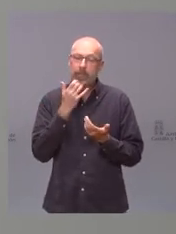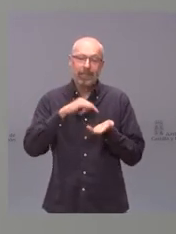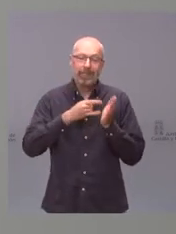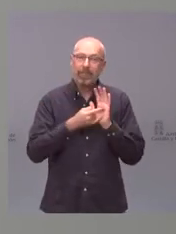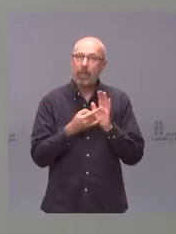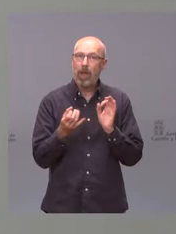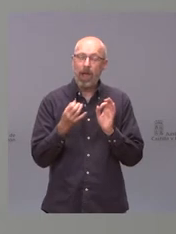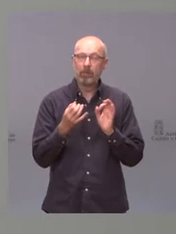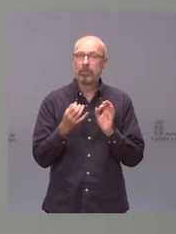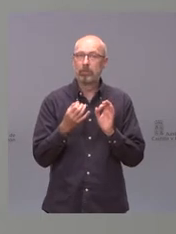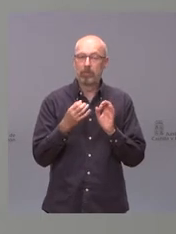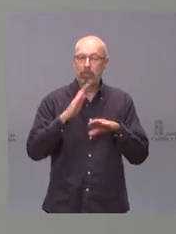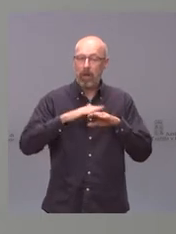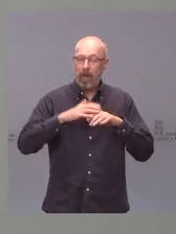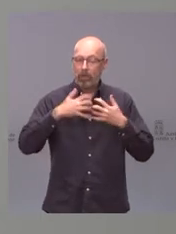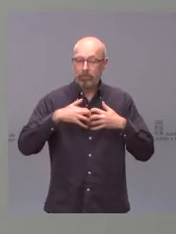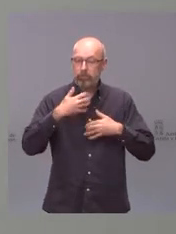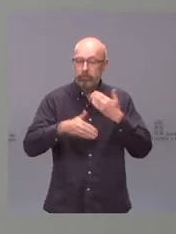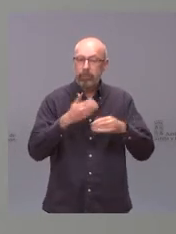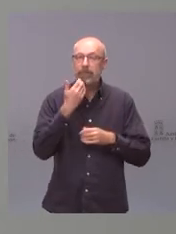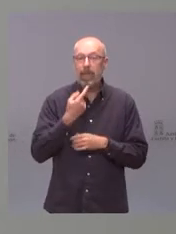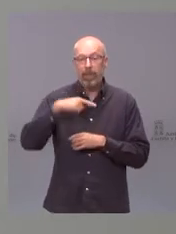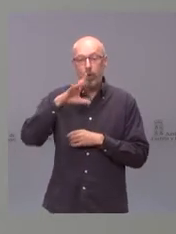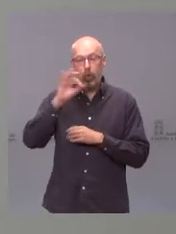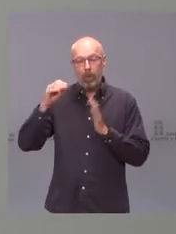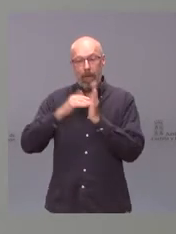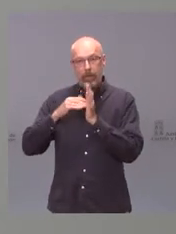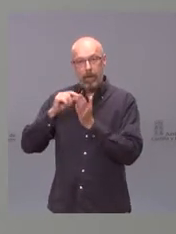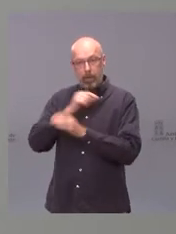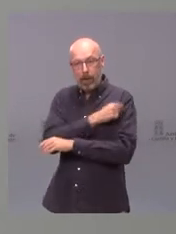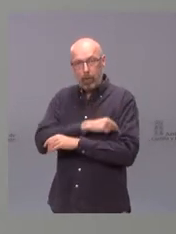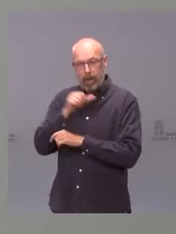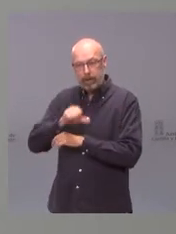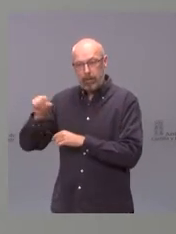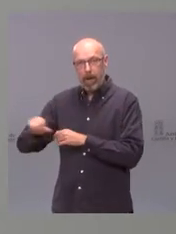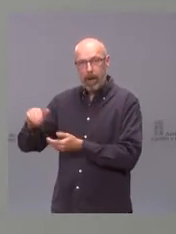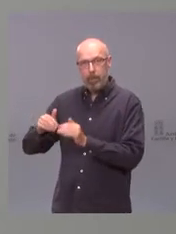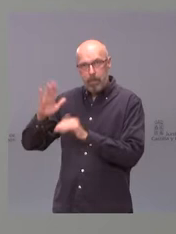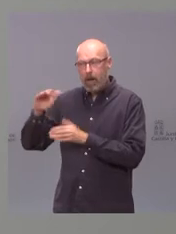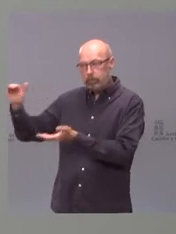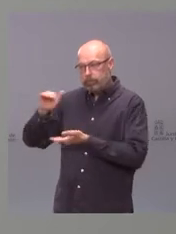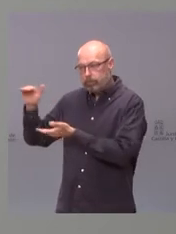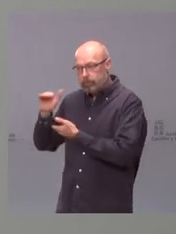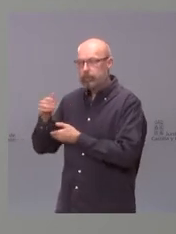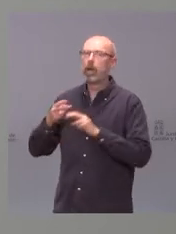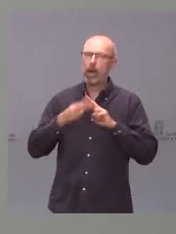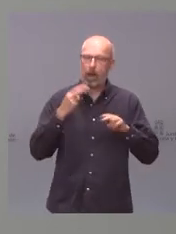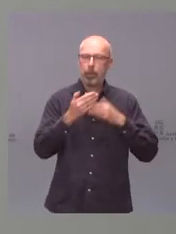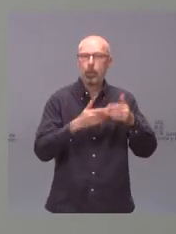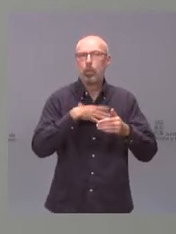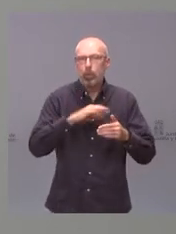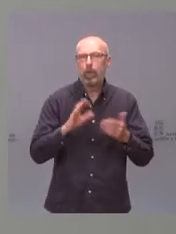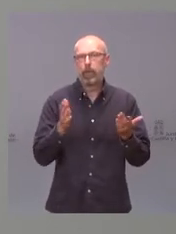con unas llegadas de más de 150.000 vacunas semanales. Ahora todavía no estamos en estas cifras, pero si bien es cierto